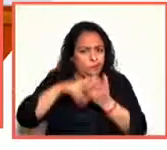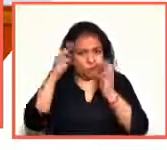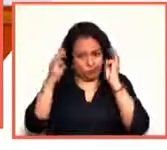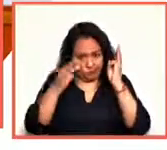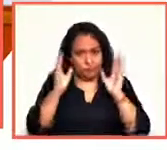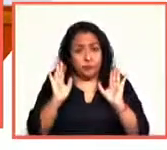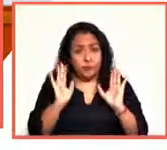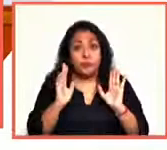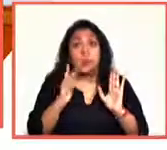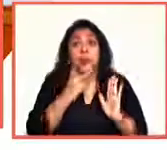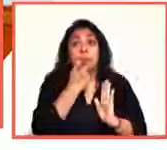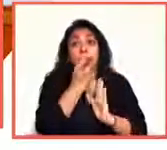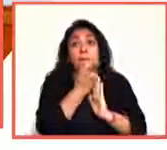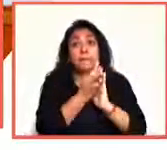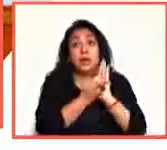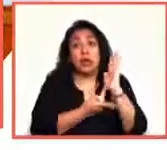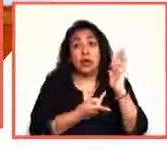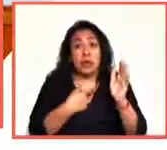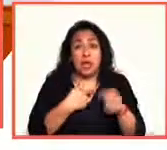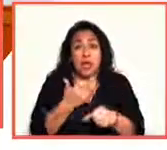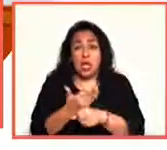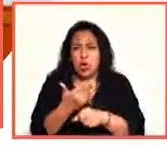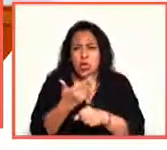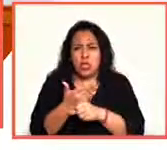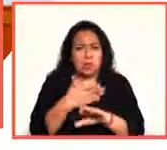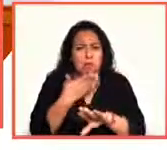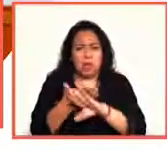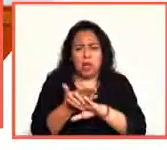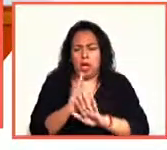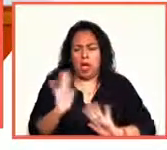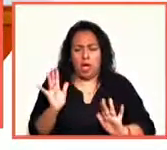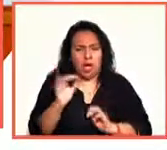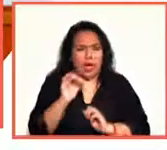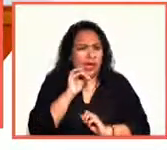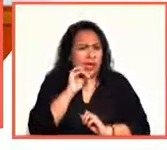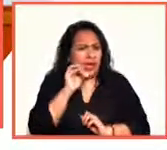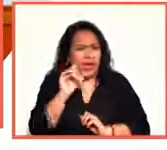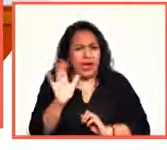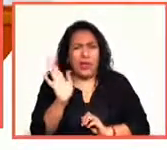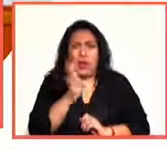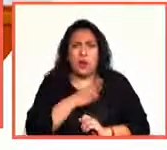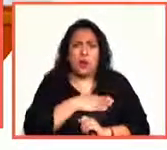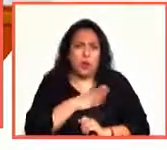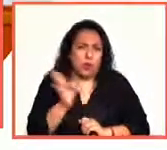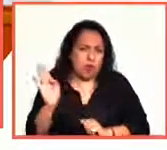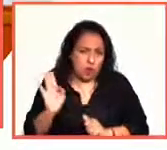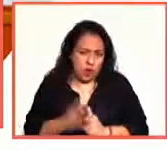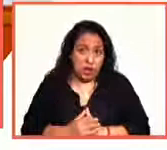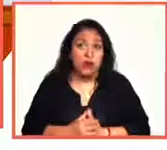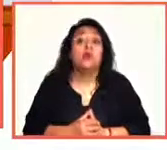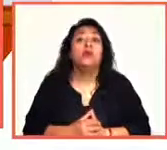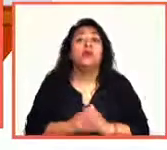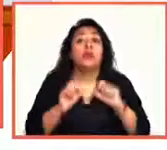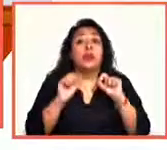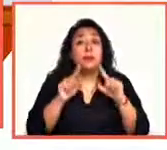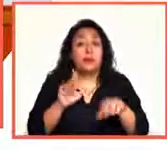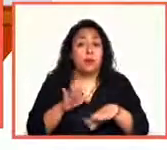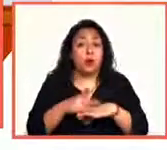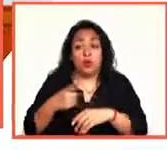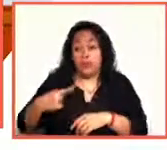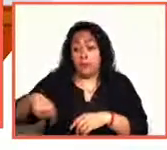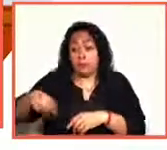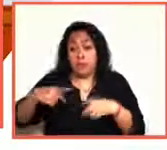La programación hasta ahorita no se ha afectado, afortunadamente, y también ha sido por decisión de los